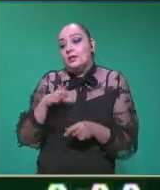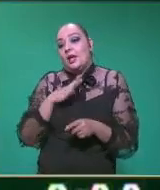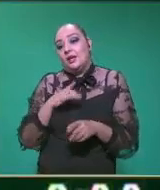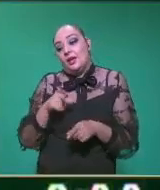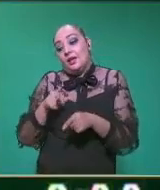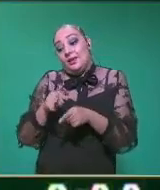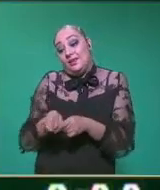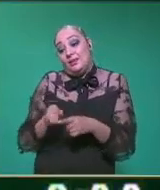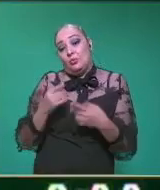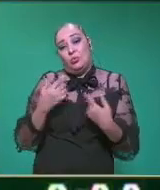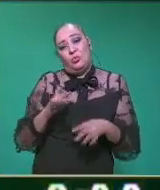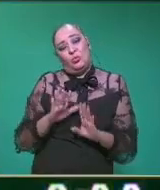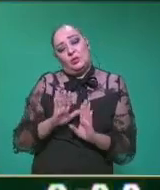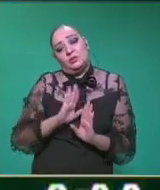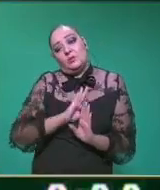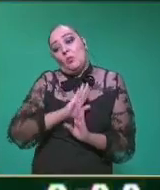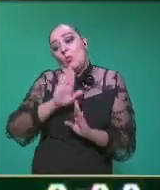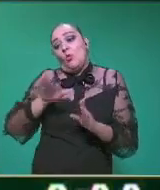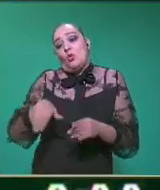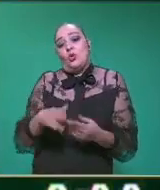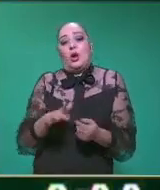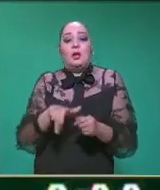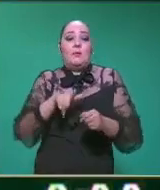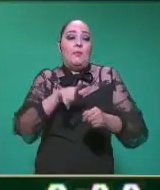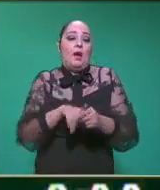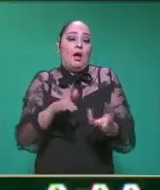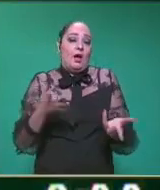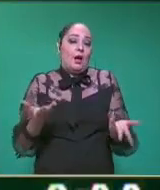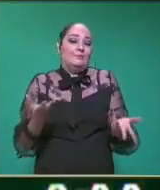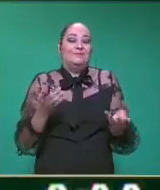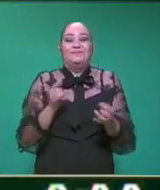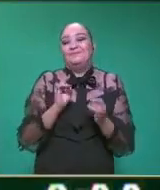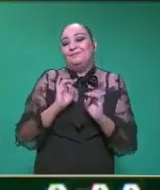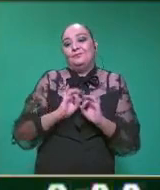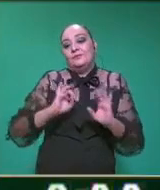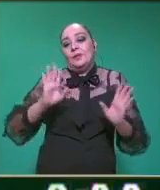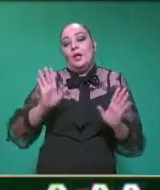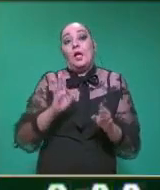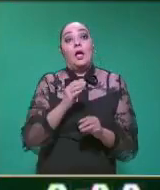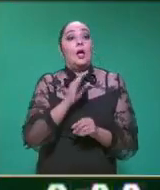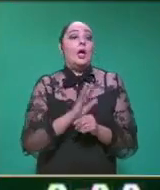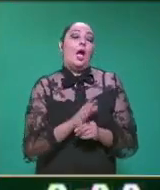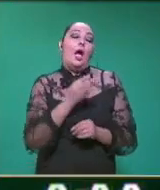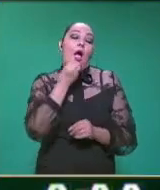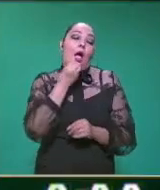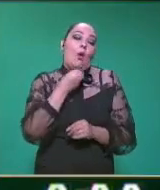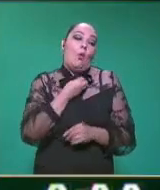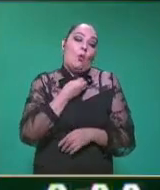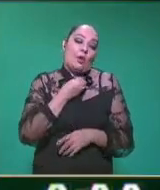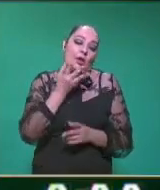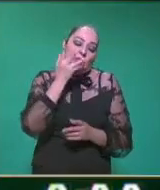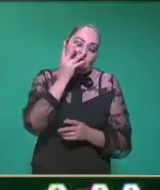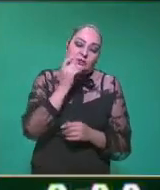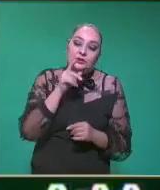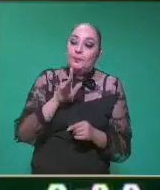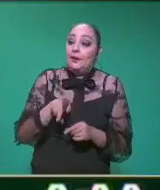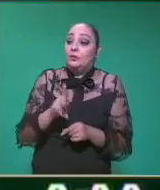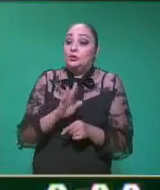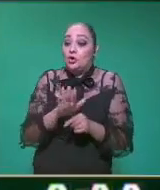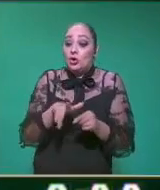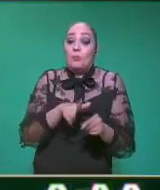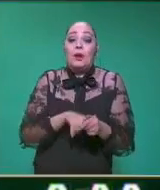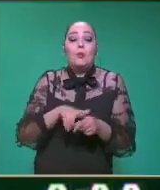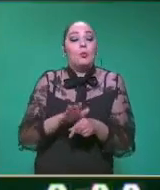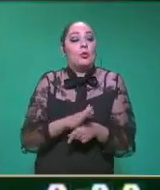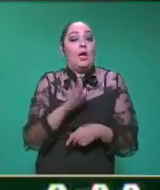de reproducción, en periodos de nacimiento, nos encontremos crías de tlacuaches. Esto es, aunque sea un poco triste, es un proceso normal porque muchas veces